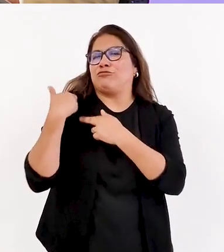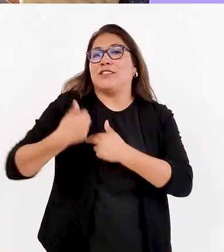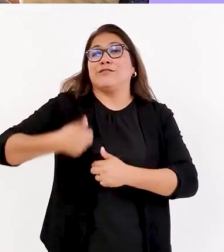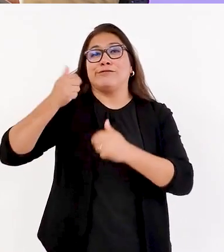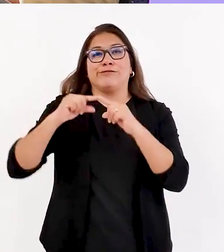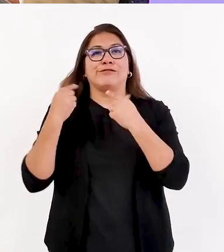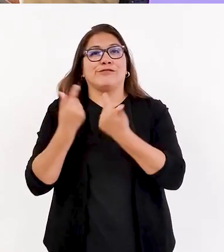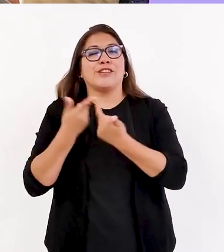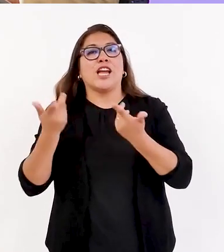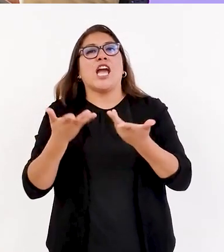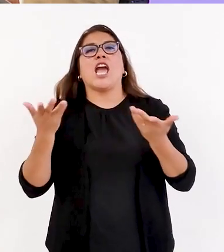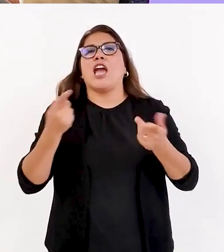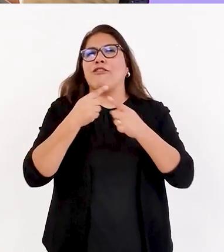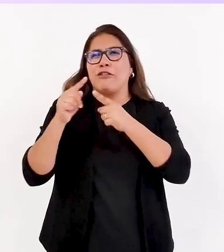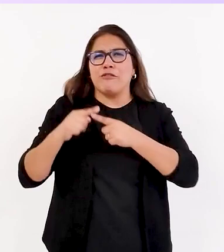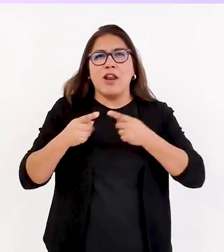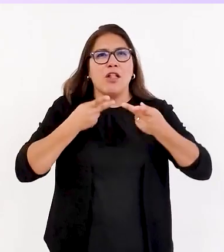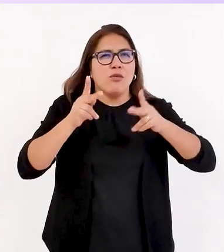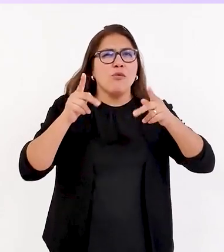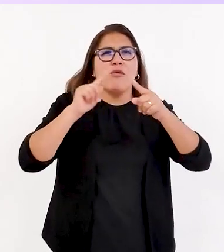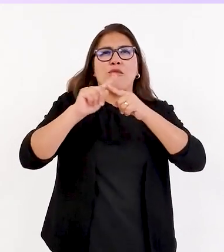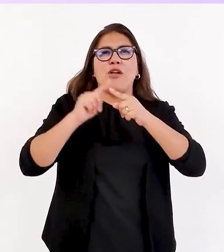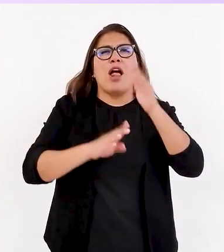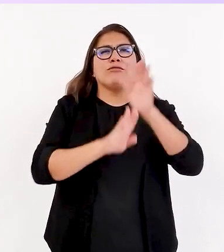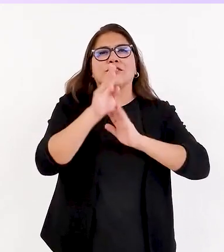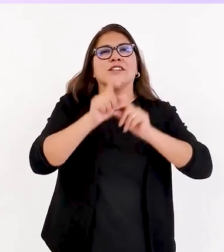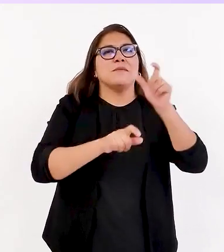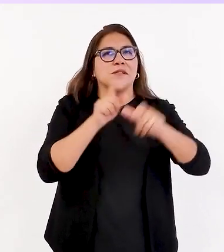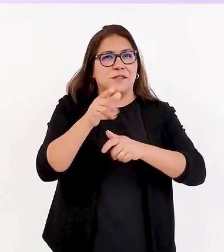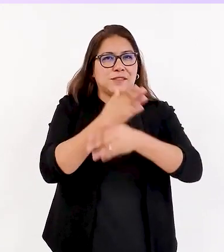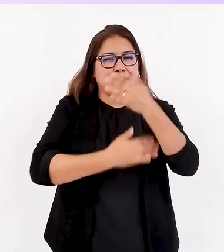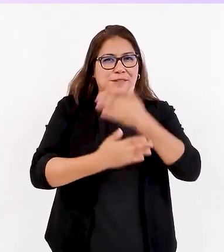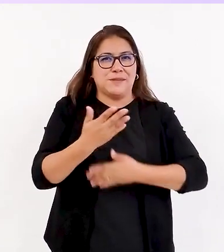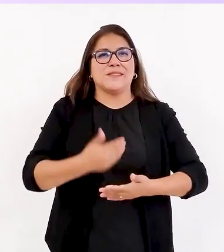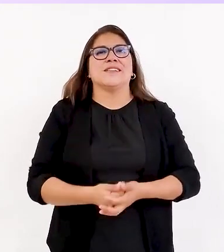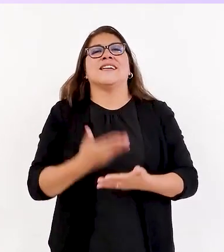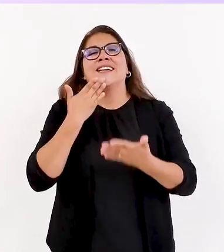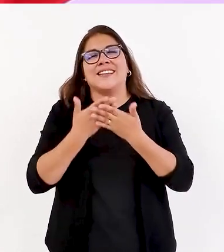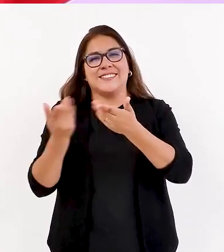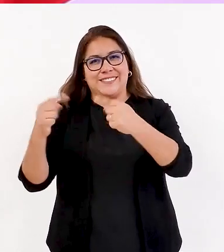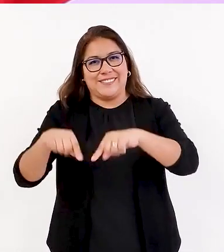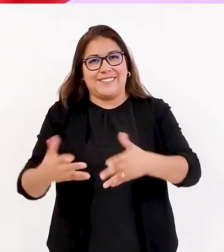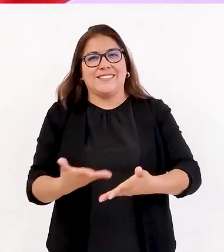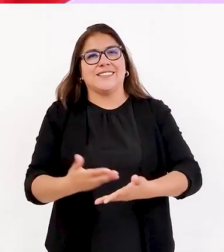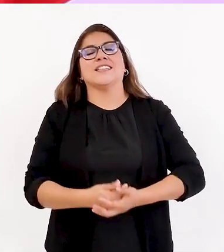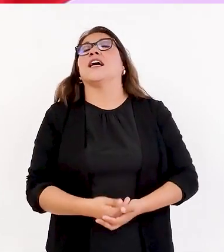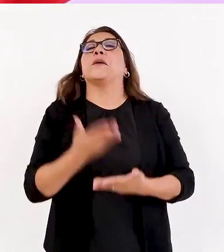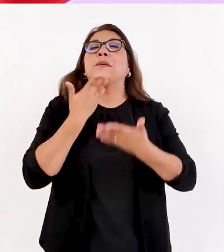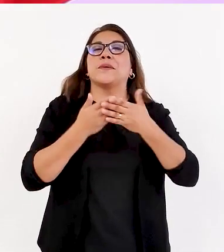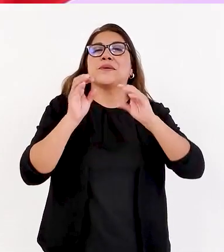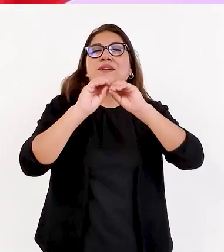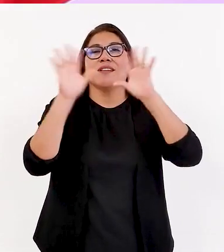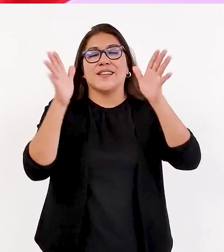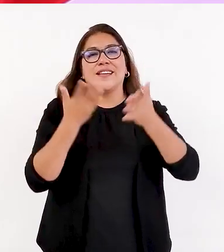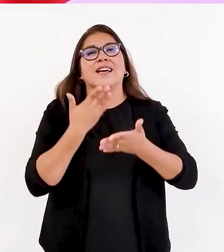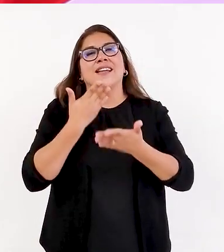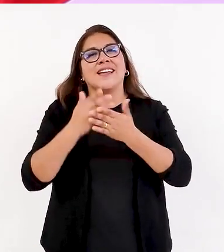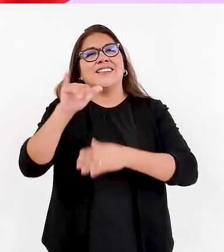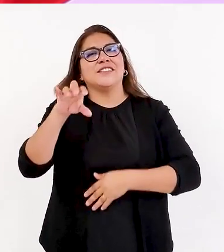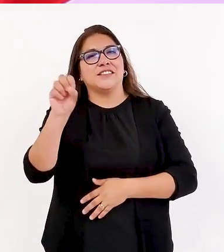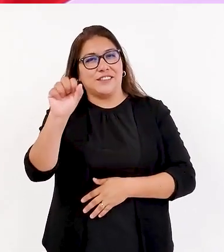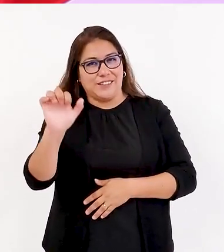de Promoción y Desarrollo de las Personas con Discapacidad. Elizabeth, gracias por estar con nosotros. Buenos días, gracias